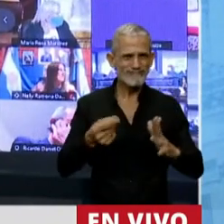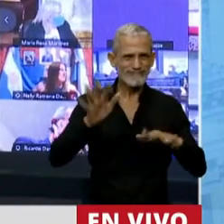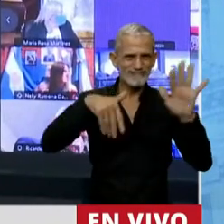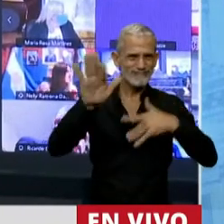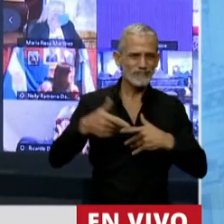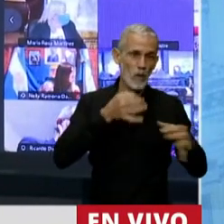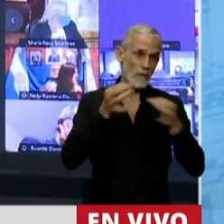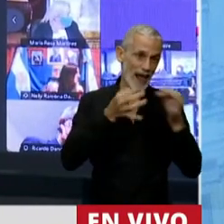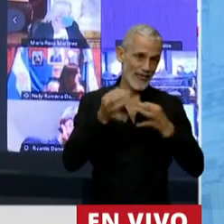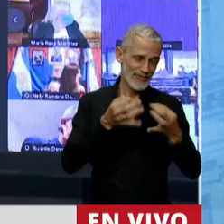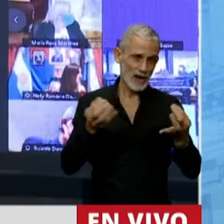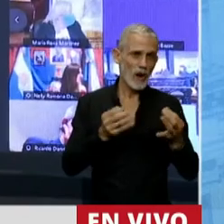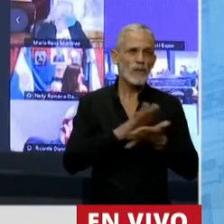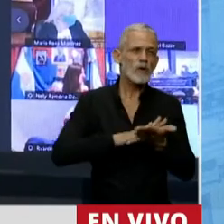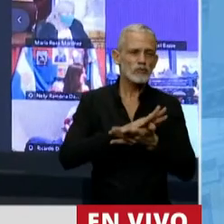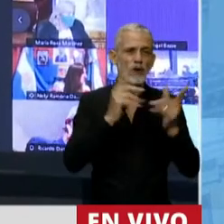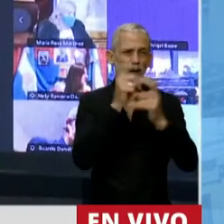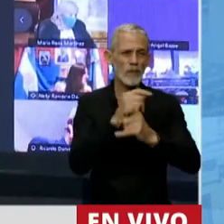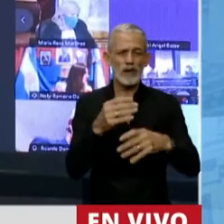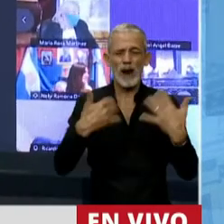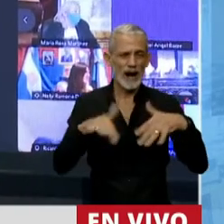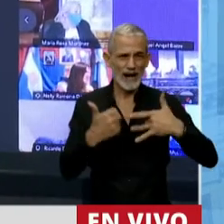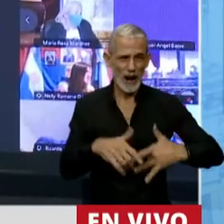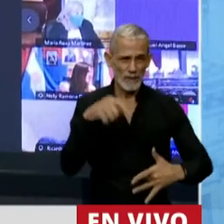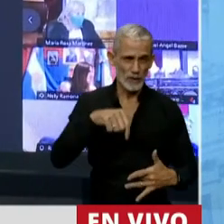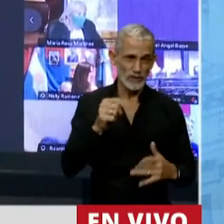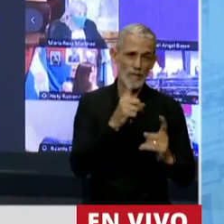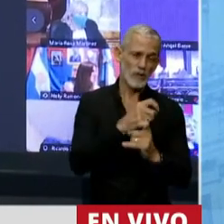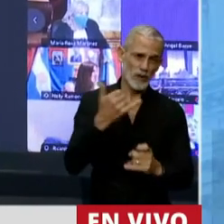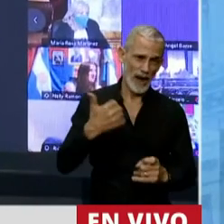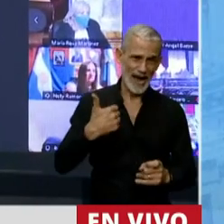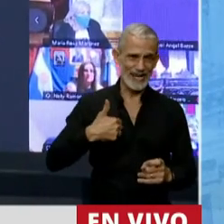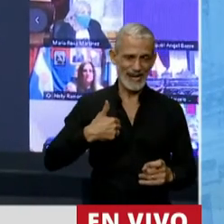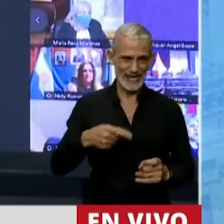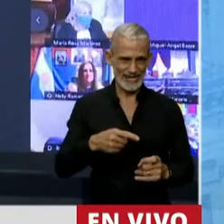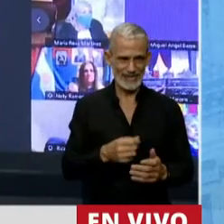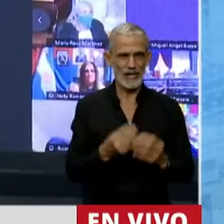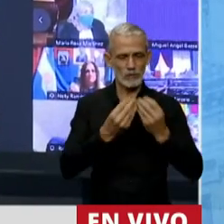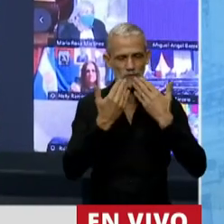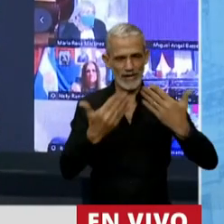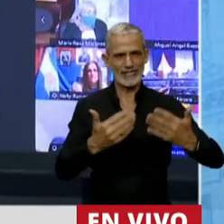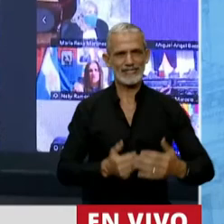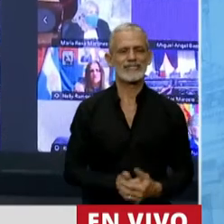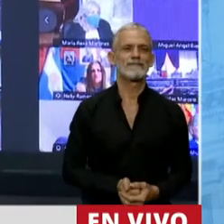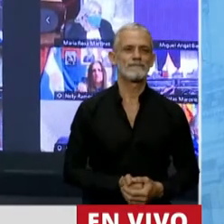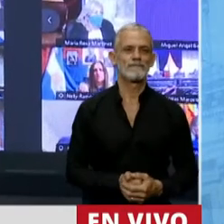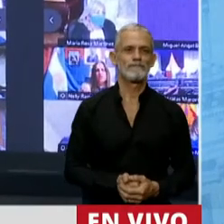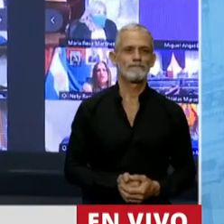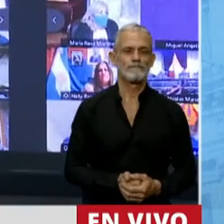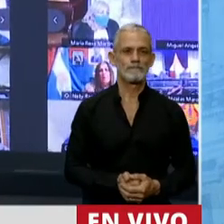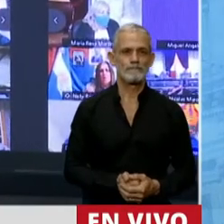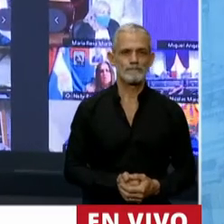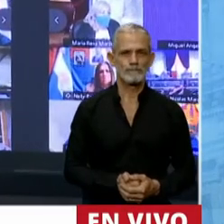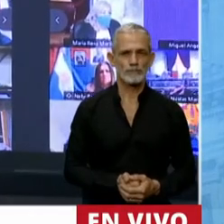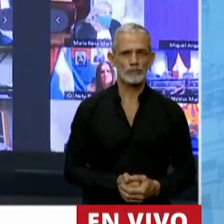convocatoria para poder salir lo antes posible de este problema estructural que tiene la Argentina. Muchísimas gracias, señor